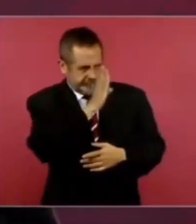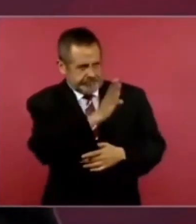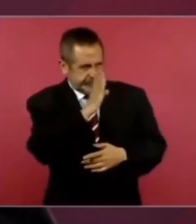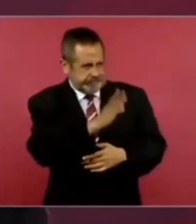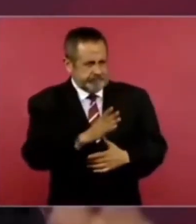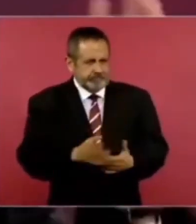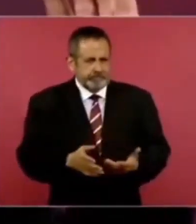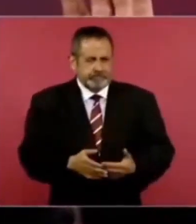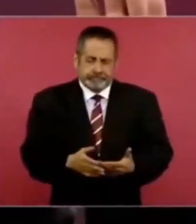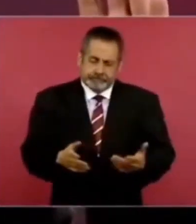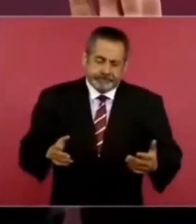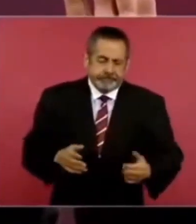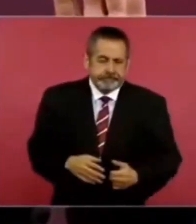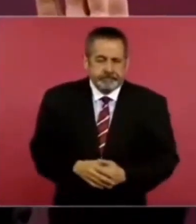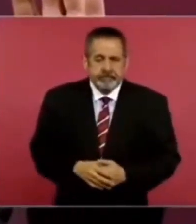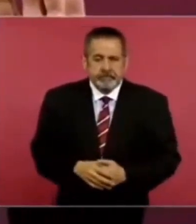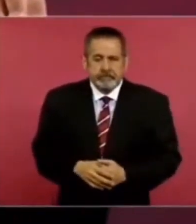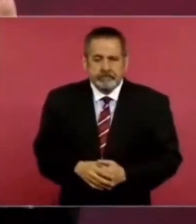Pero bueno,